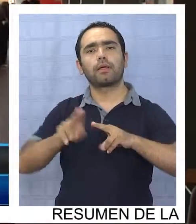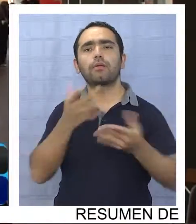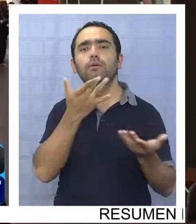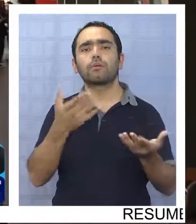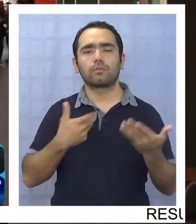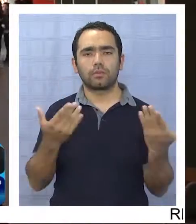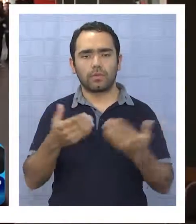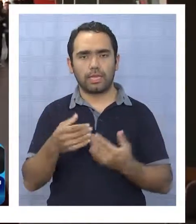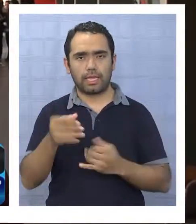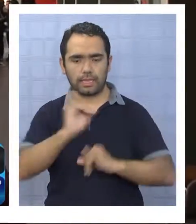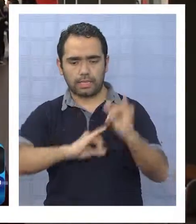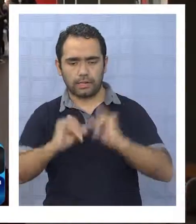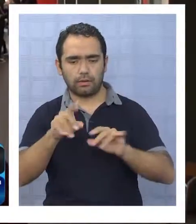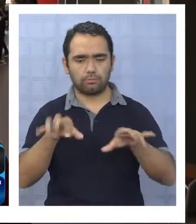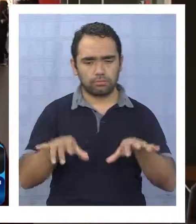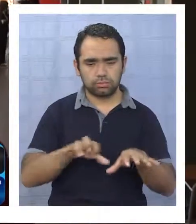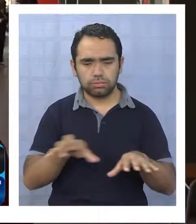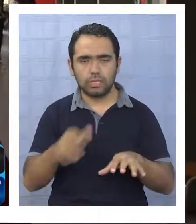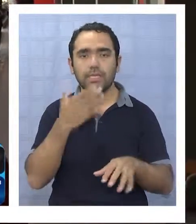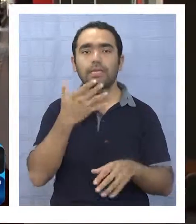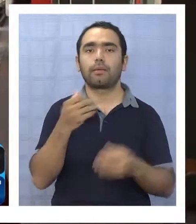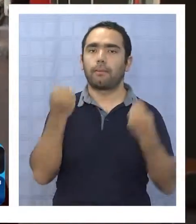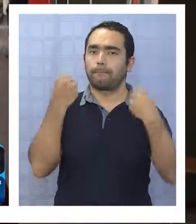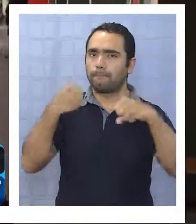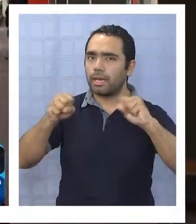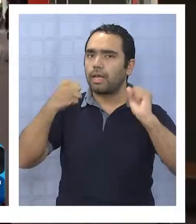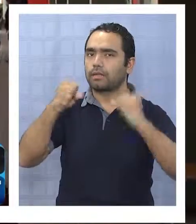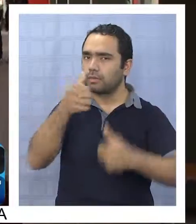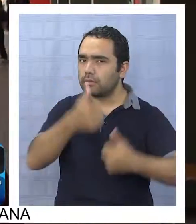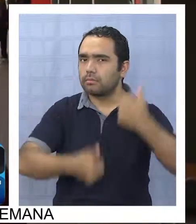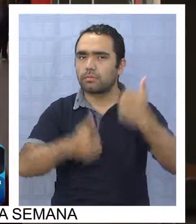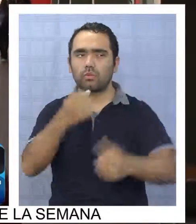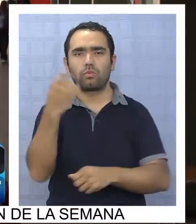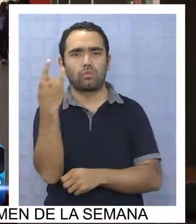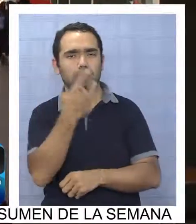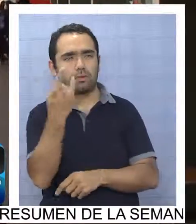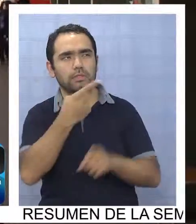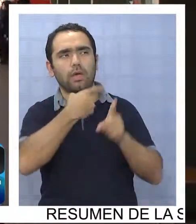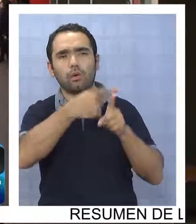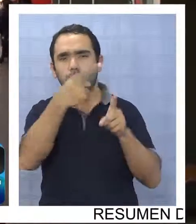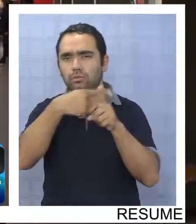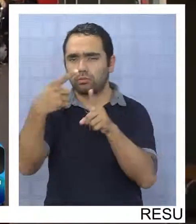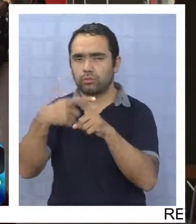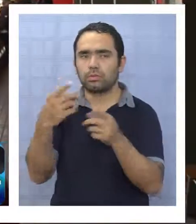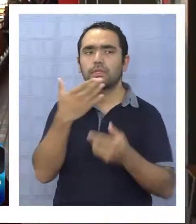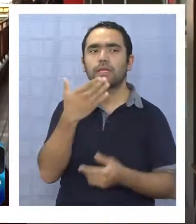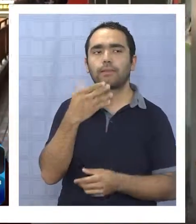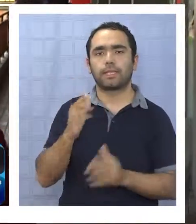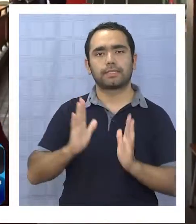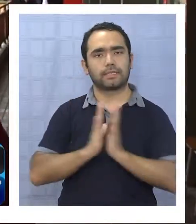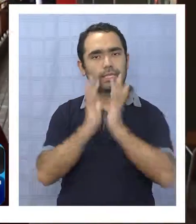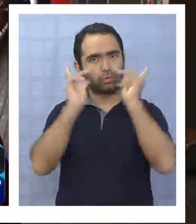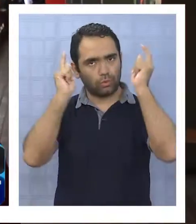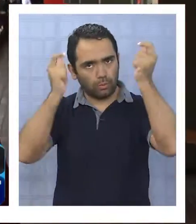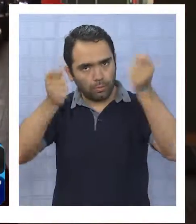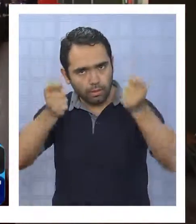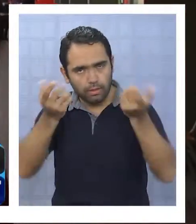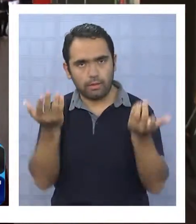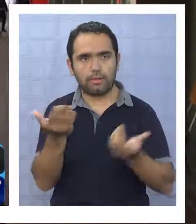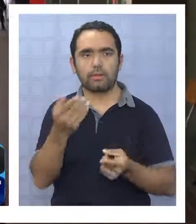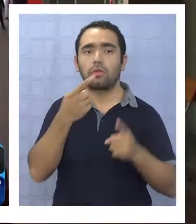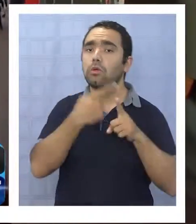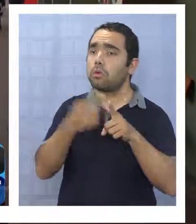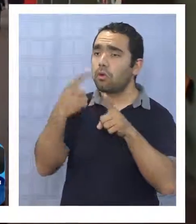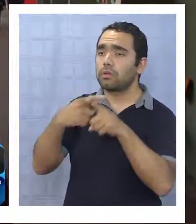facsímele, también he hecho hartos ensayos que han hecho universidades, también Bueno Santo Tomás y varias